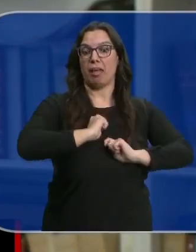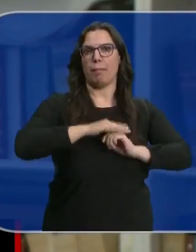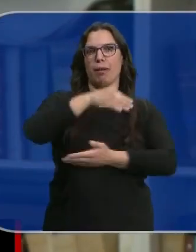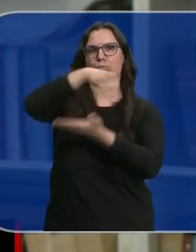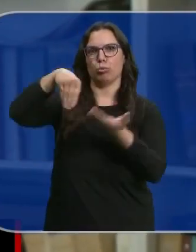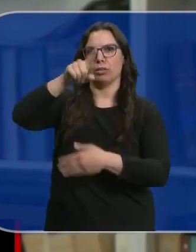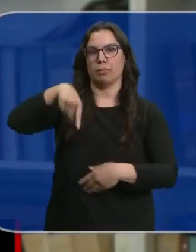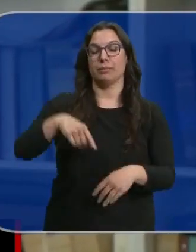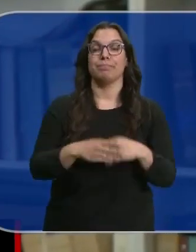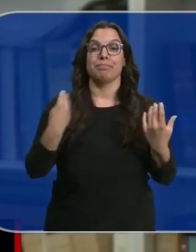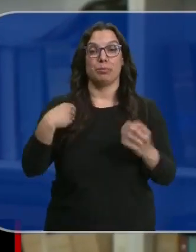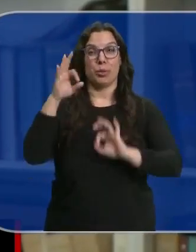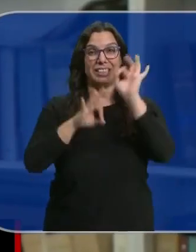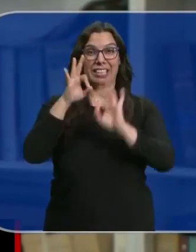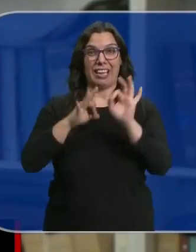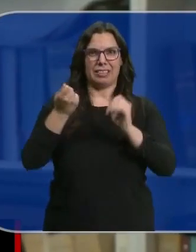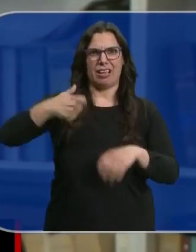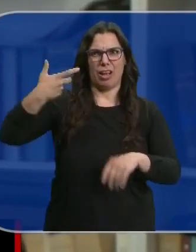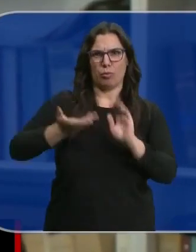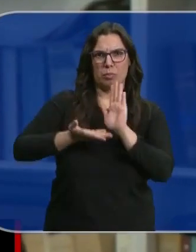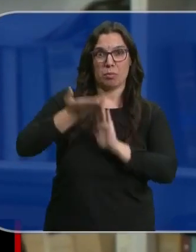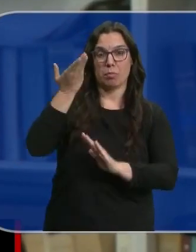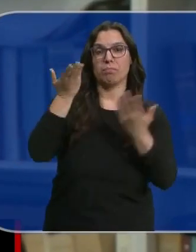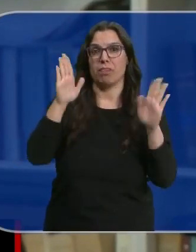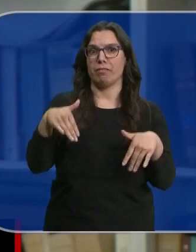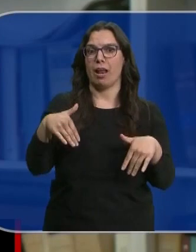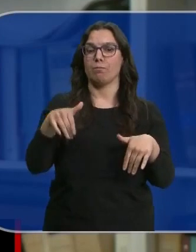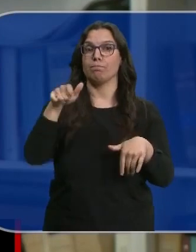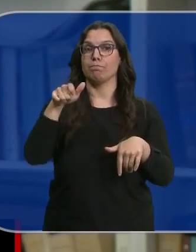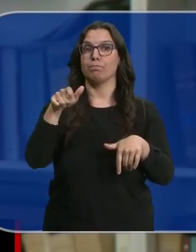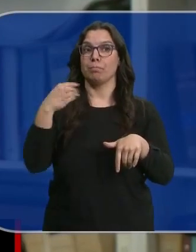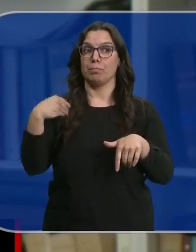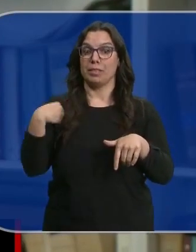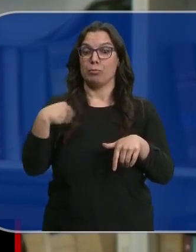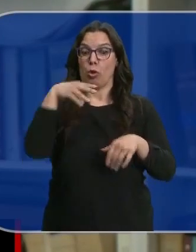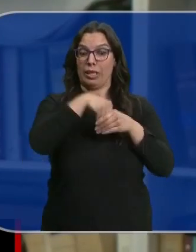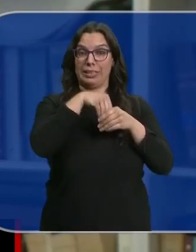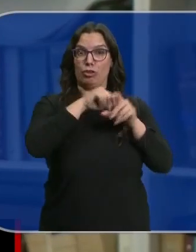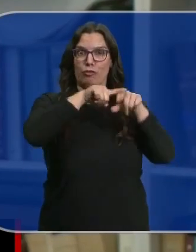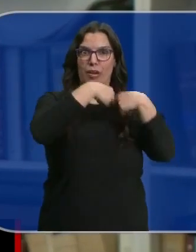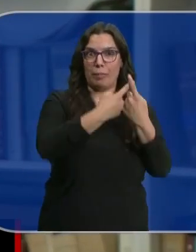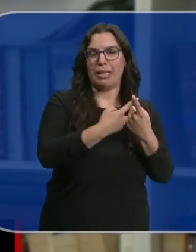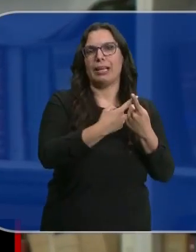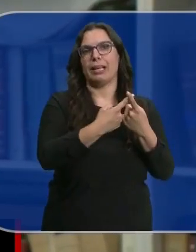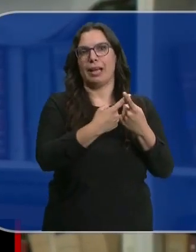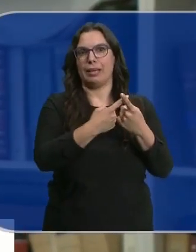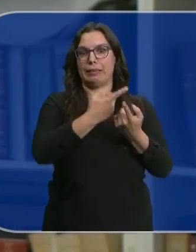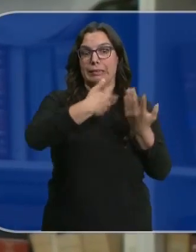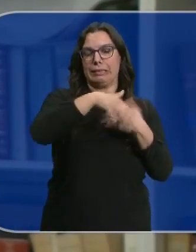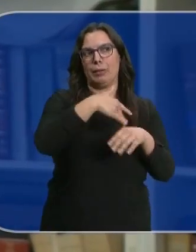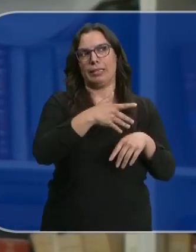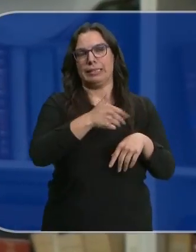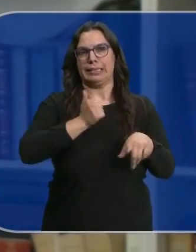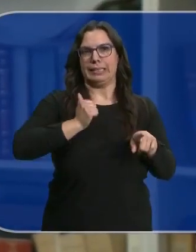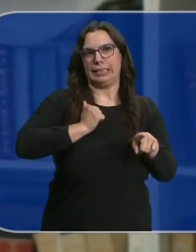El encarecimiento de los tipos de interés hace que la financiación familiar se vea con mejores